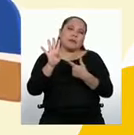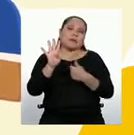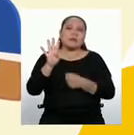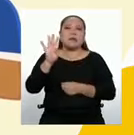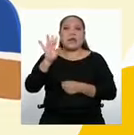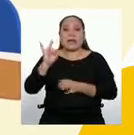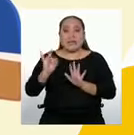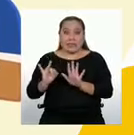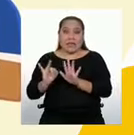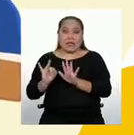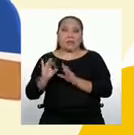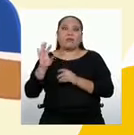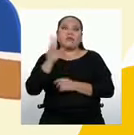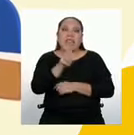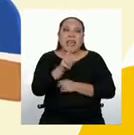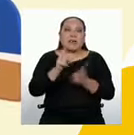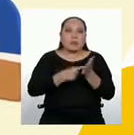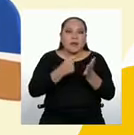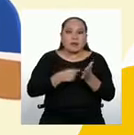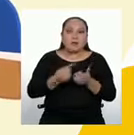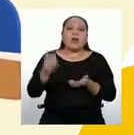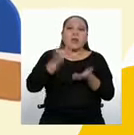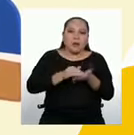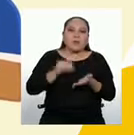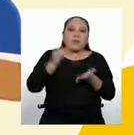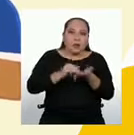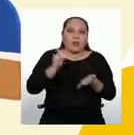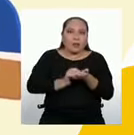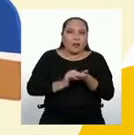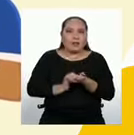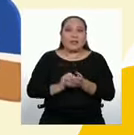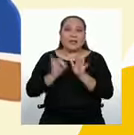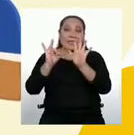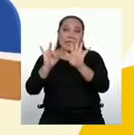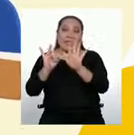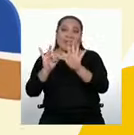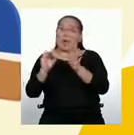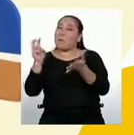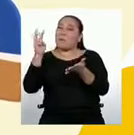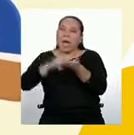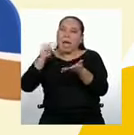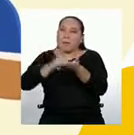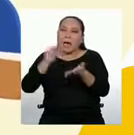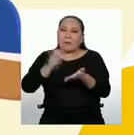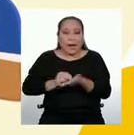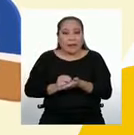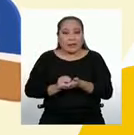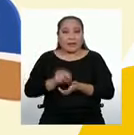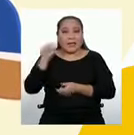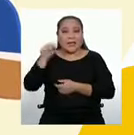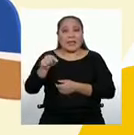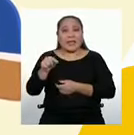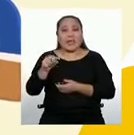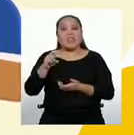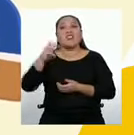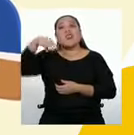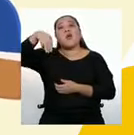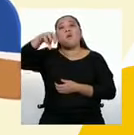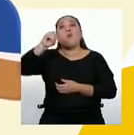veces. El 7 aparece tres veces. Entonces, el 7 es el valor que más se repite. Entonces, el